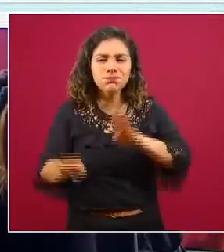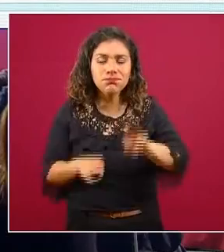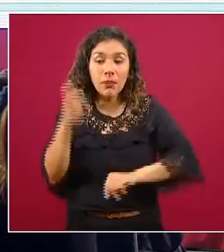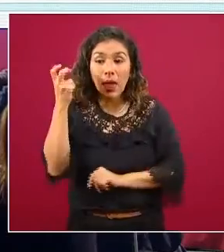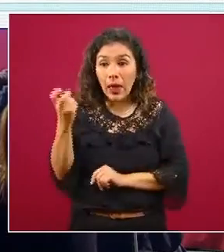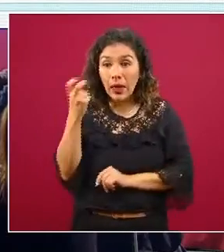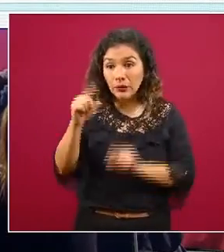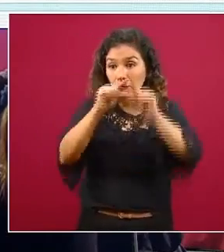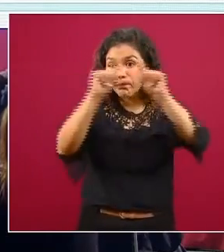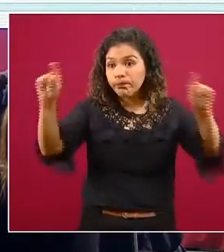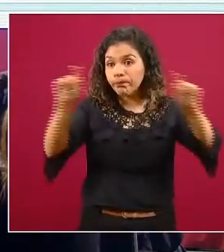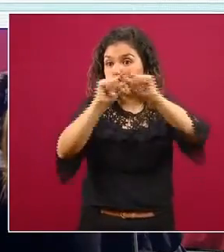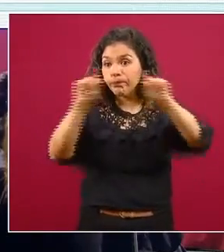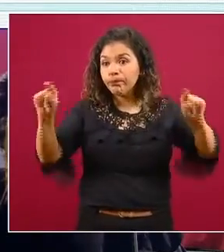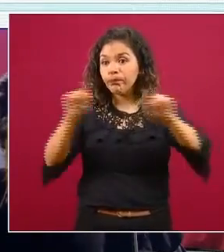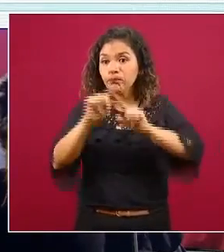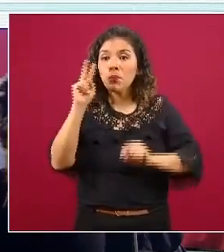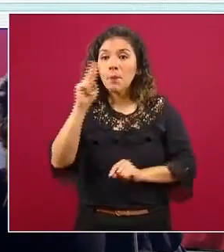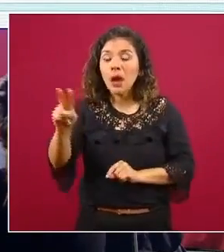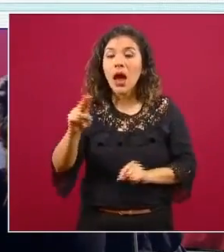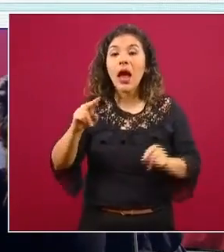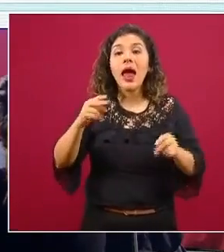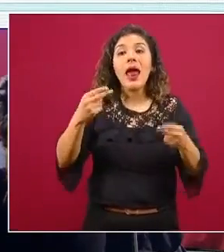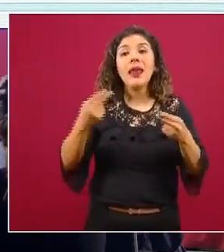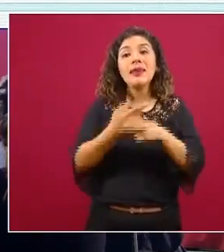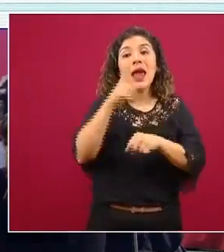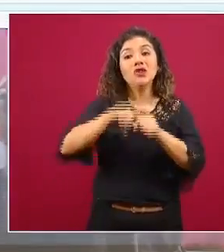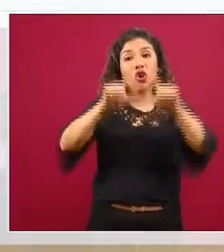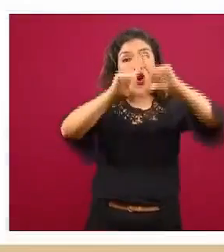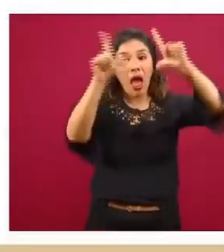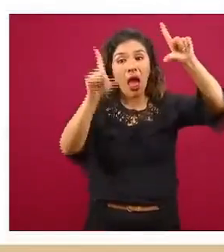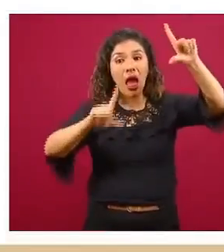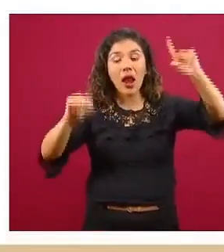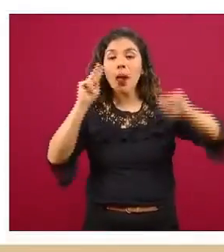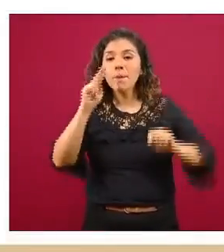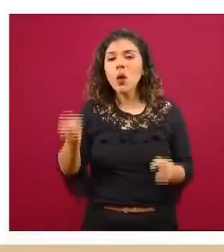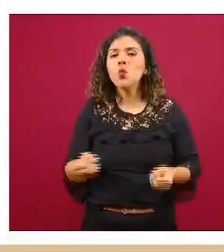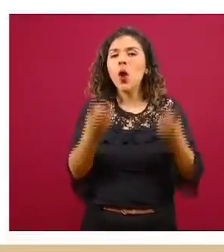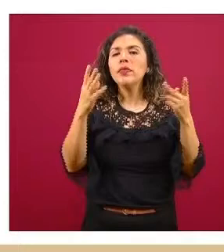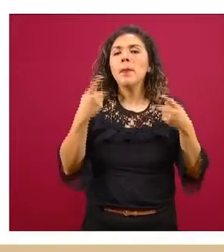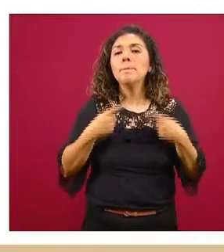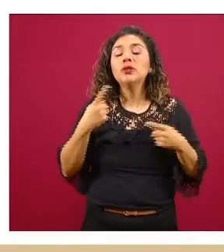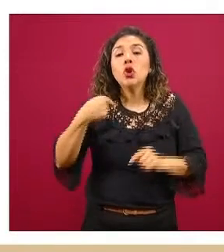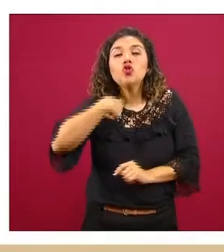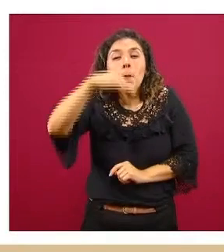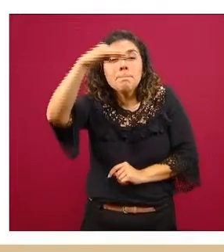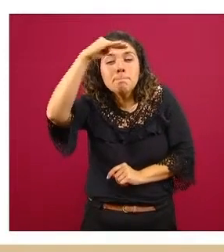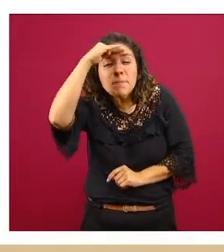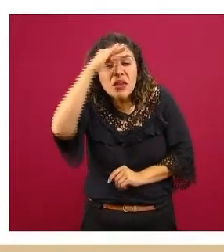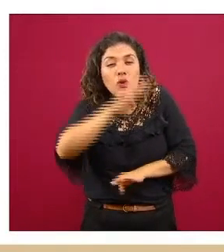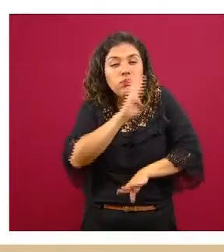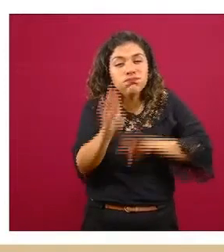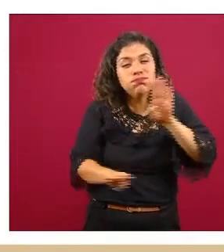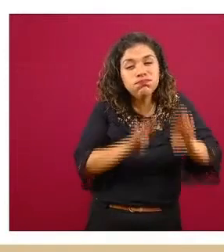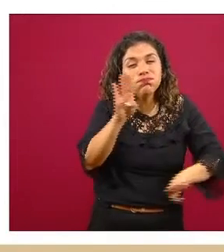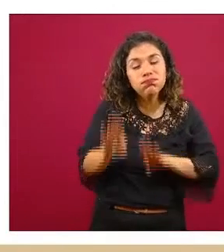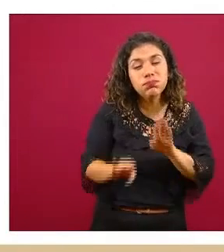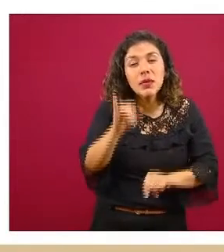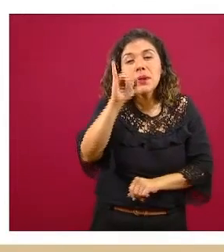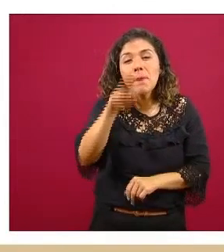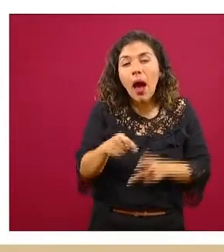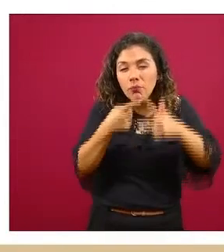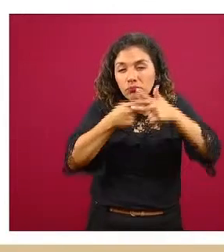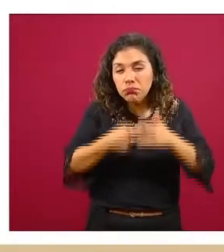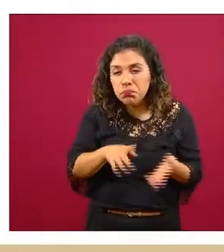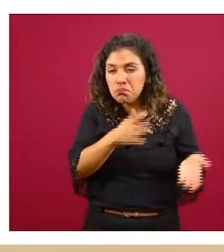es una tabla en donde ponemos tanto al nivel nacional vemos las muertes esperadas a la fecha en un